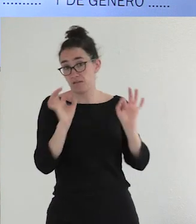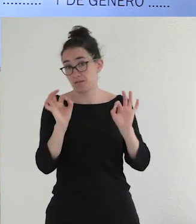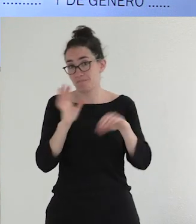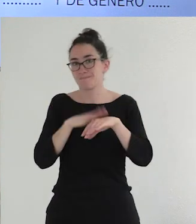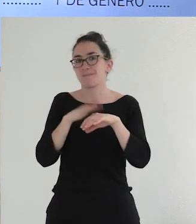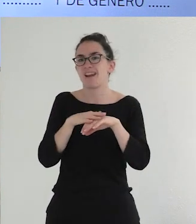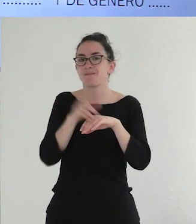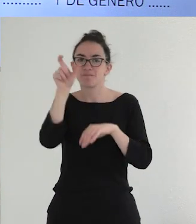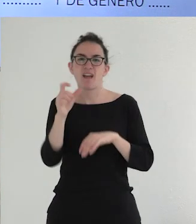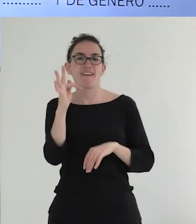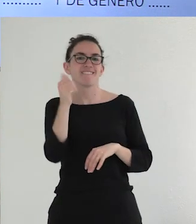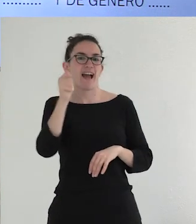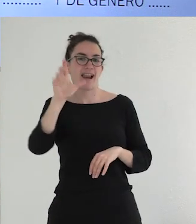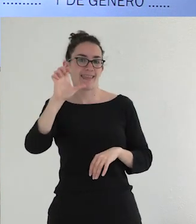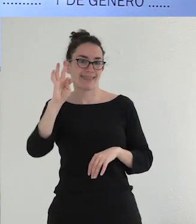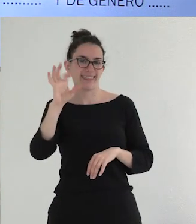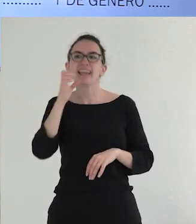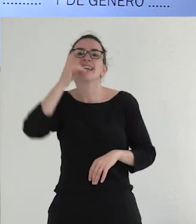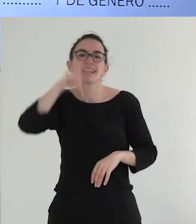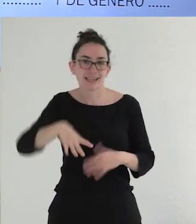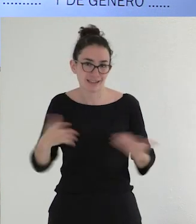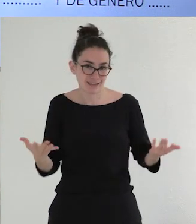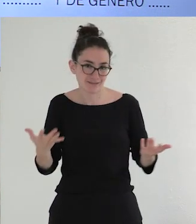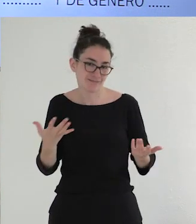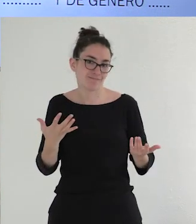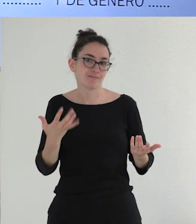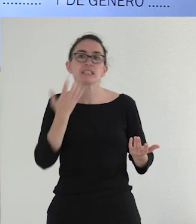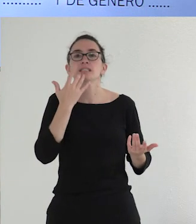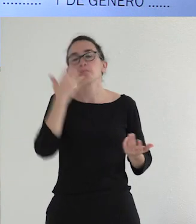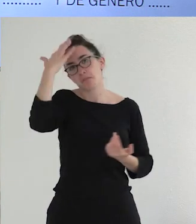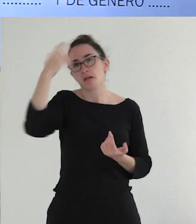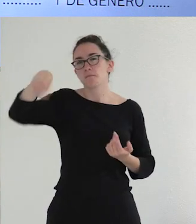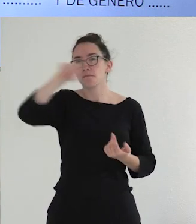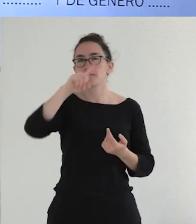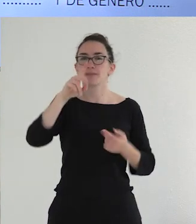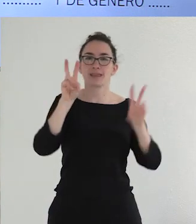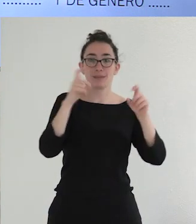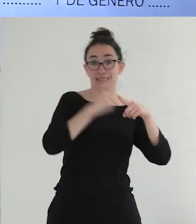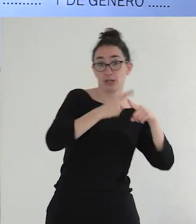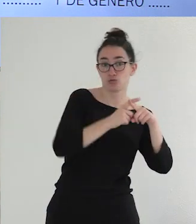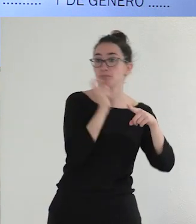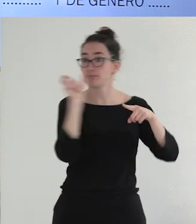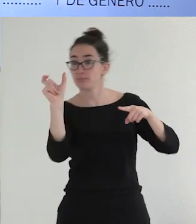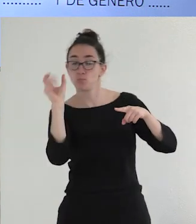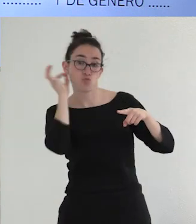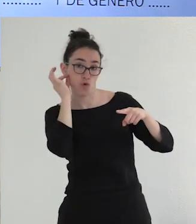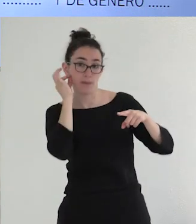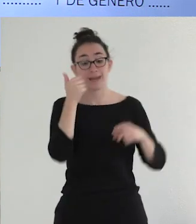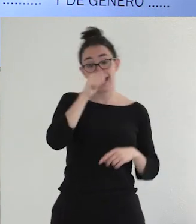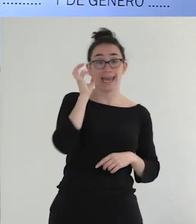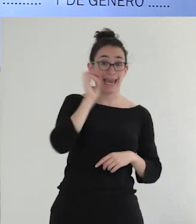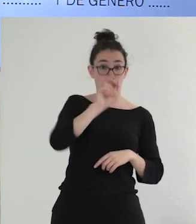quién es Palete, pues probablemente si tuvierais que colocar en el espacio del sexo la palabra hombre-mujer y en el espacio del género